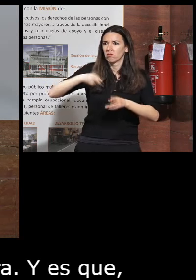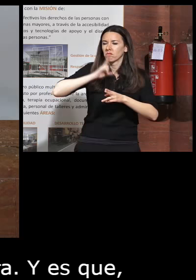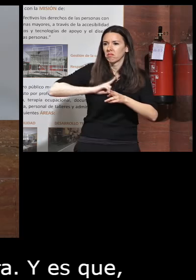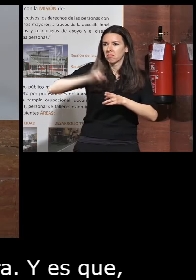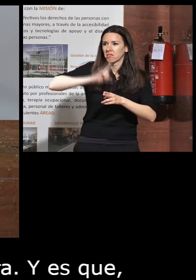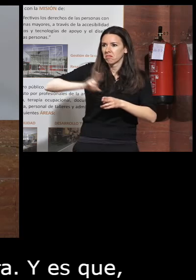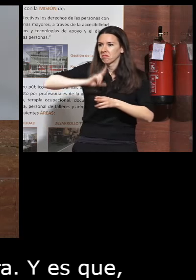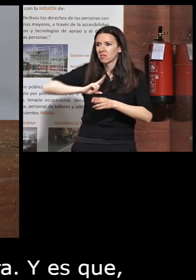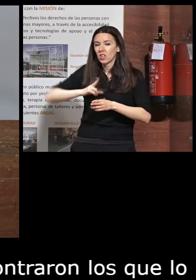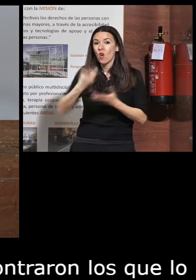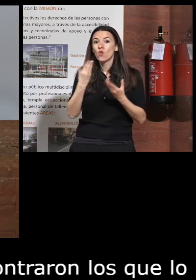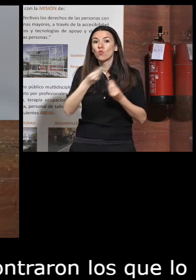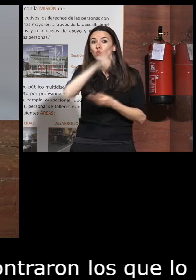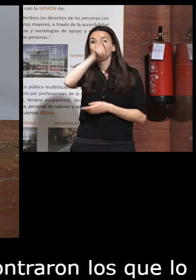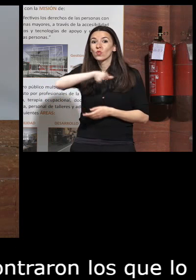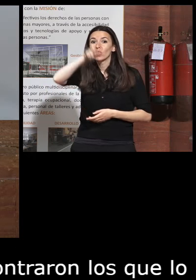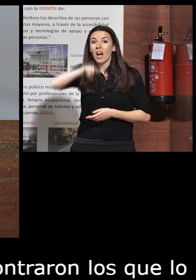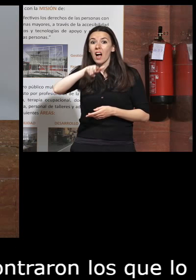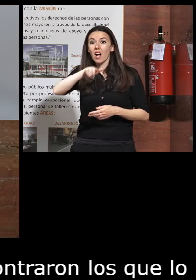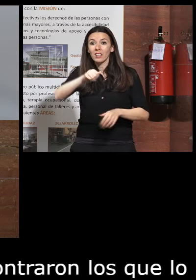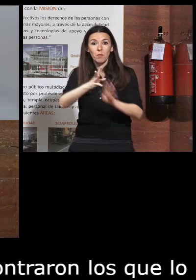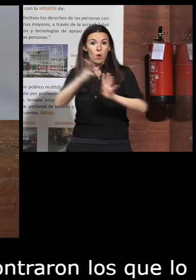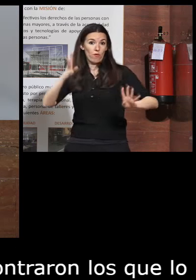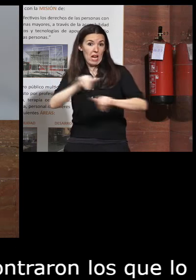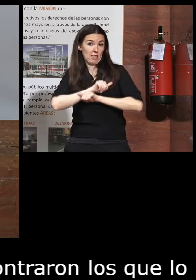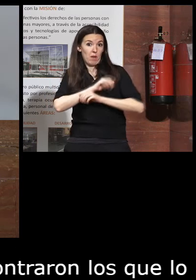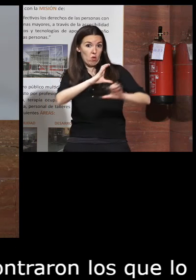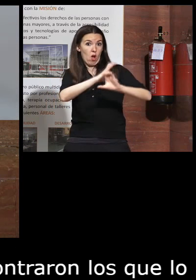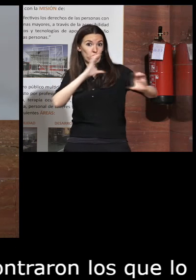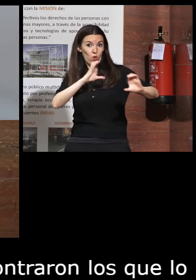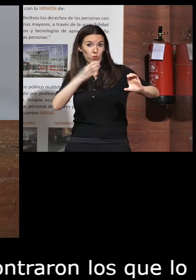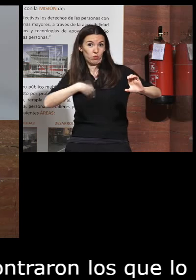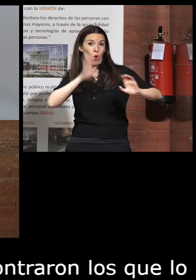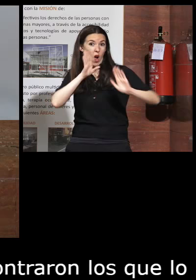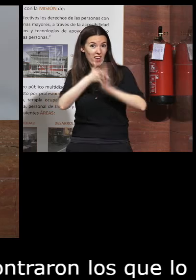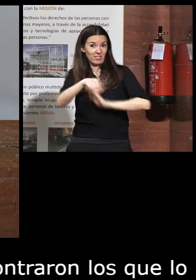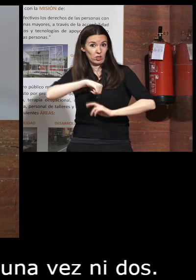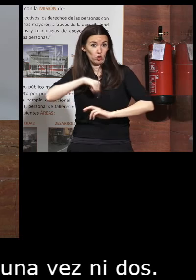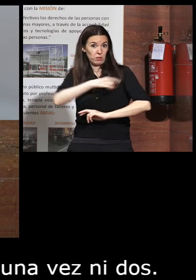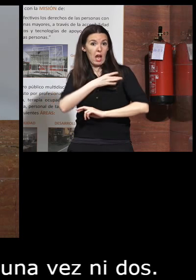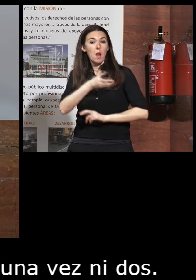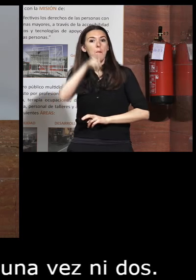había mucha gente en la fila esperando muchas personas mayores